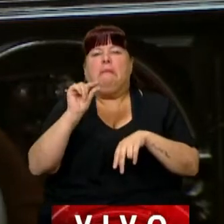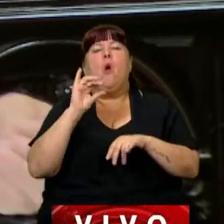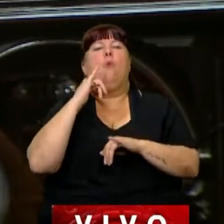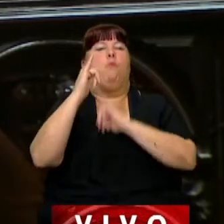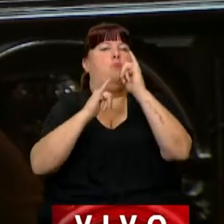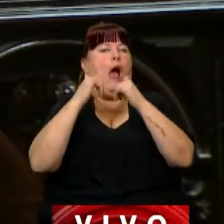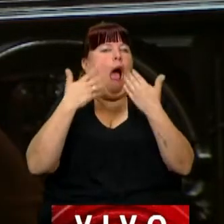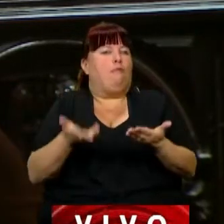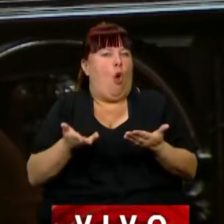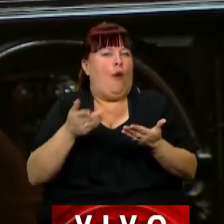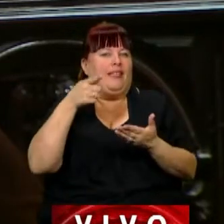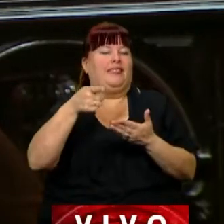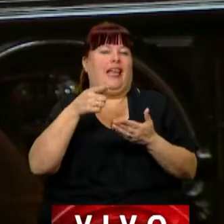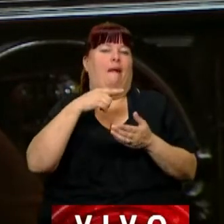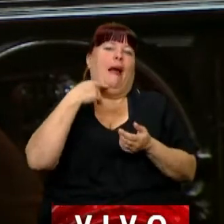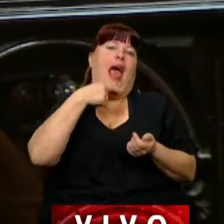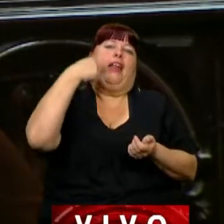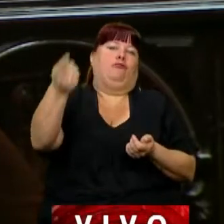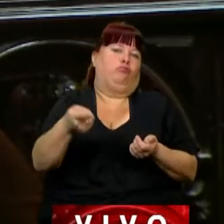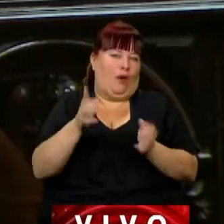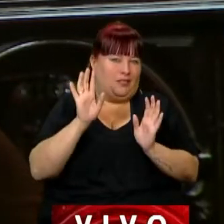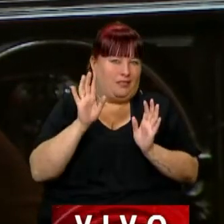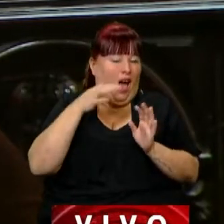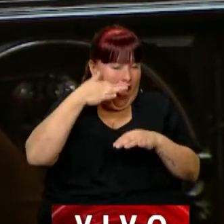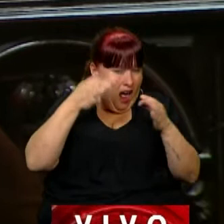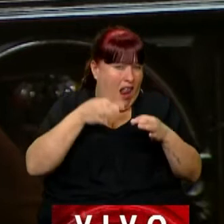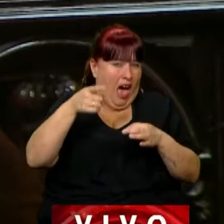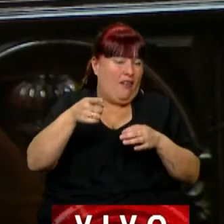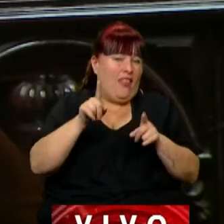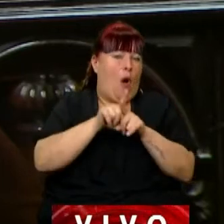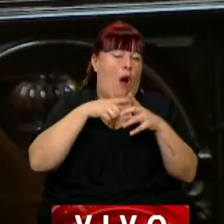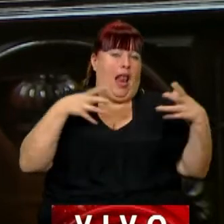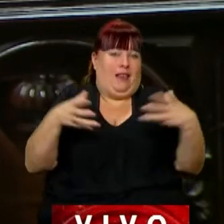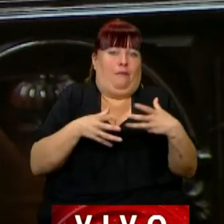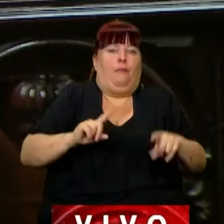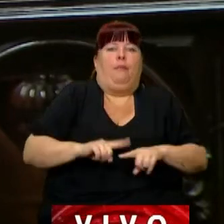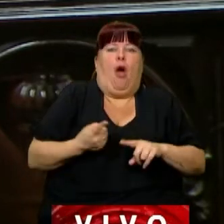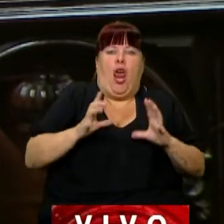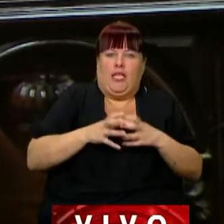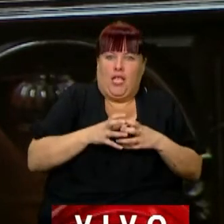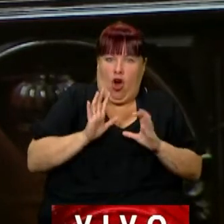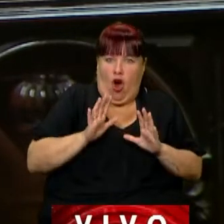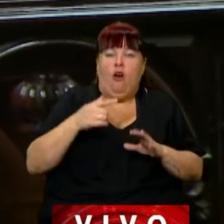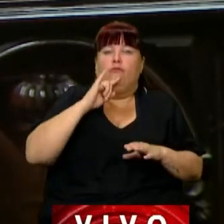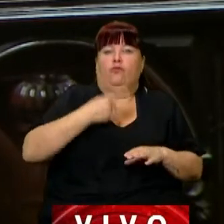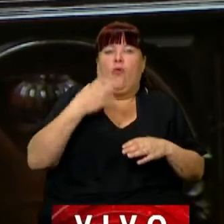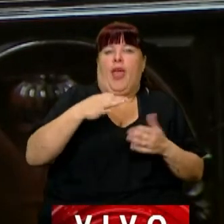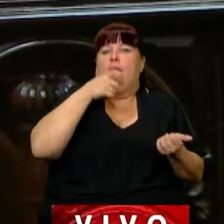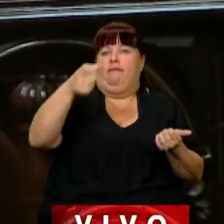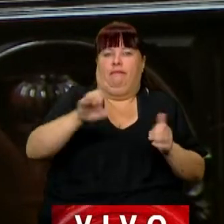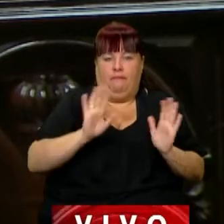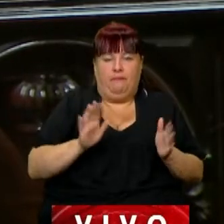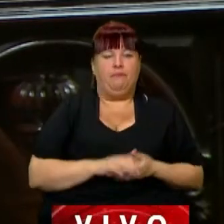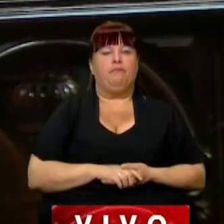hacer uso de esa réplica que verdaderamente como fuerza política nos corresponde hacer.